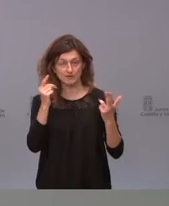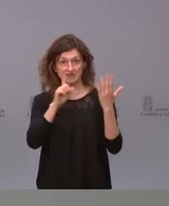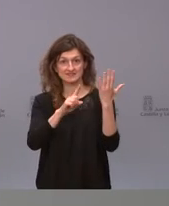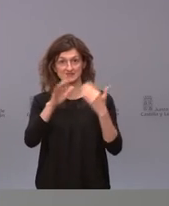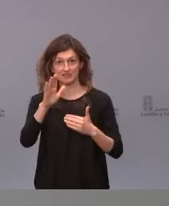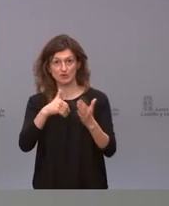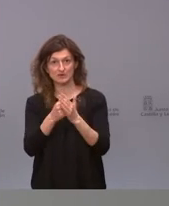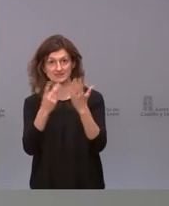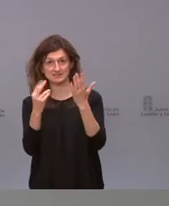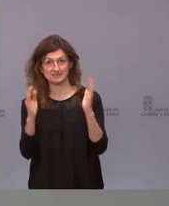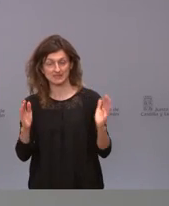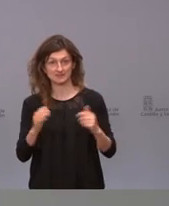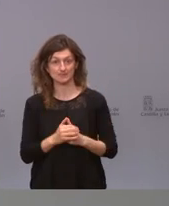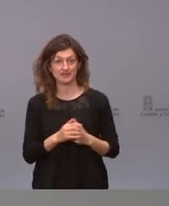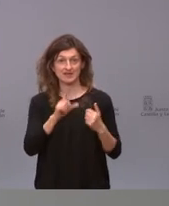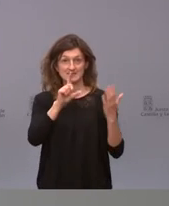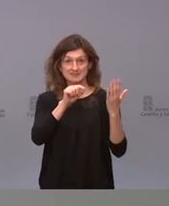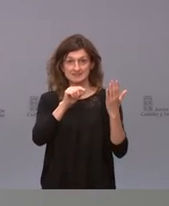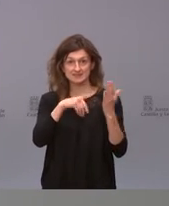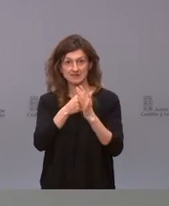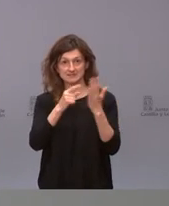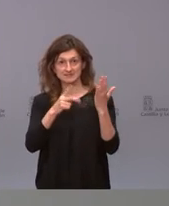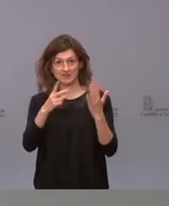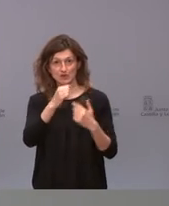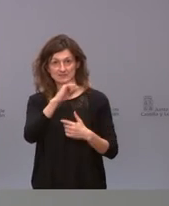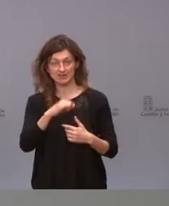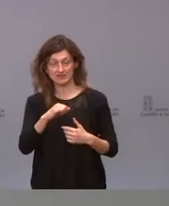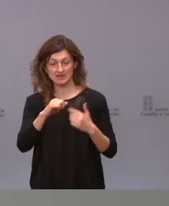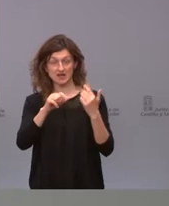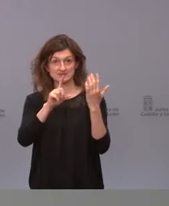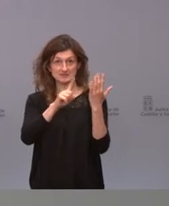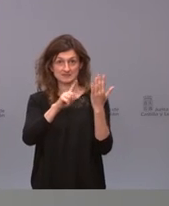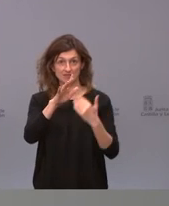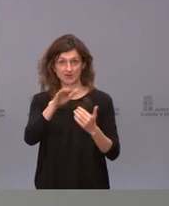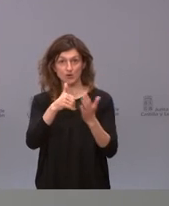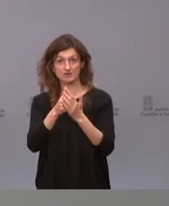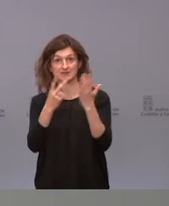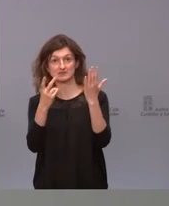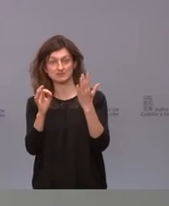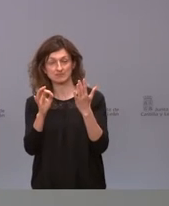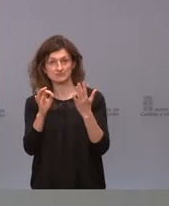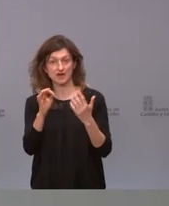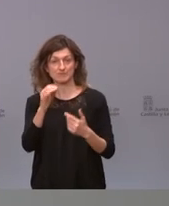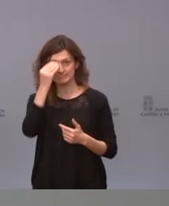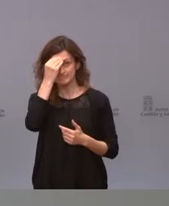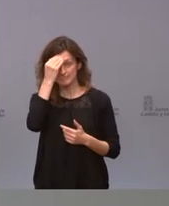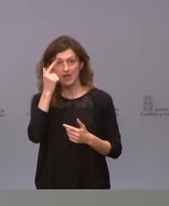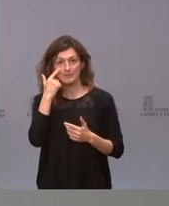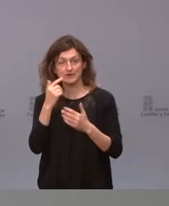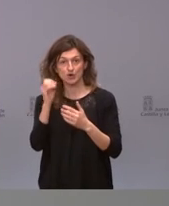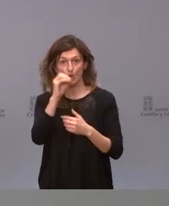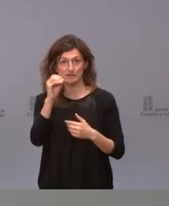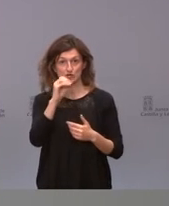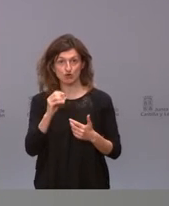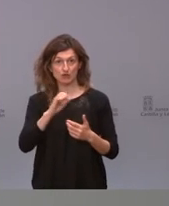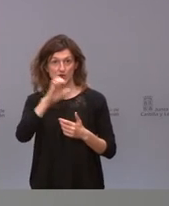a 70 de 60 a 65 AstraZeneca y de 65 a 70 pues se está también valorando también a nivel